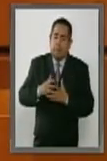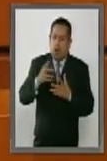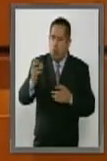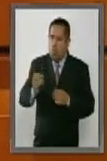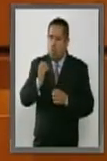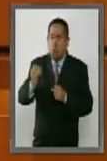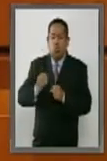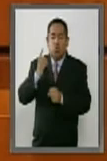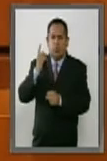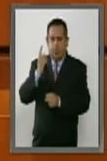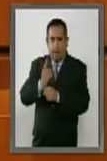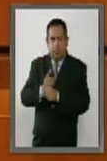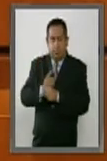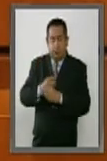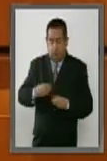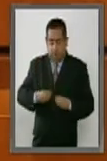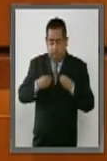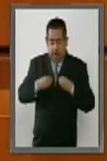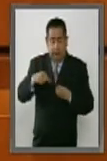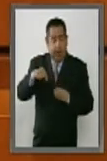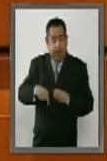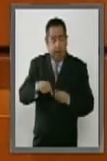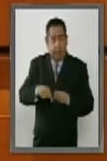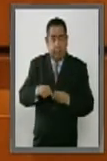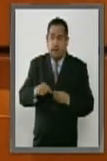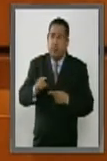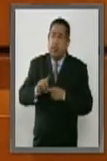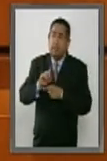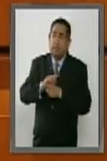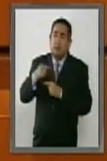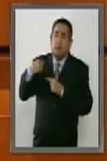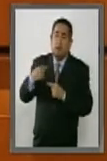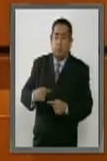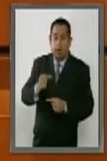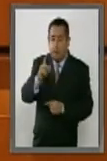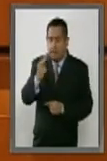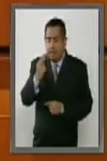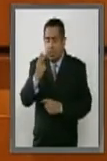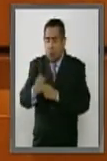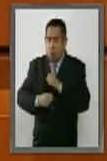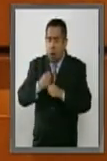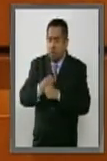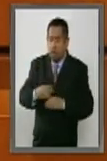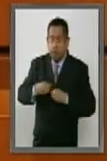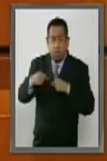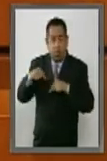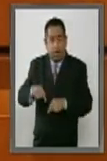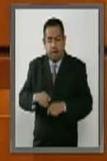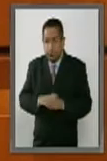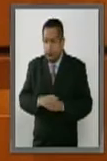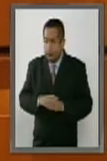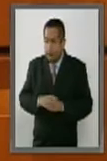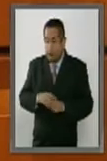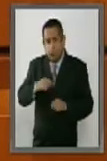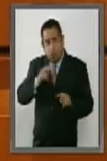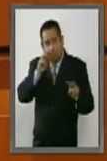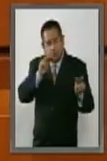de vivir en esta ciudad desde hace veinticinco años, de verla